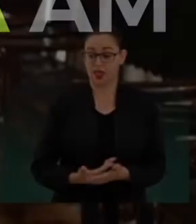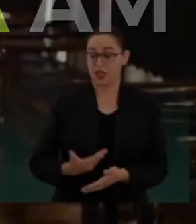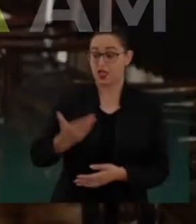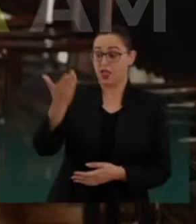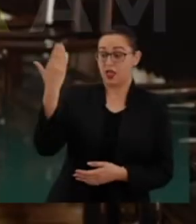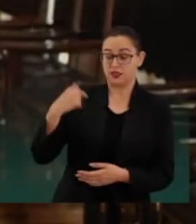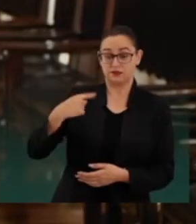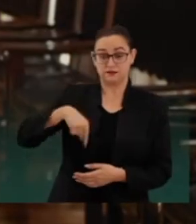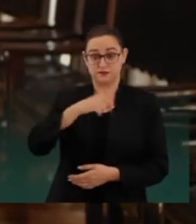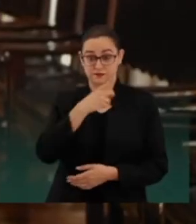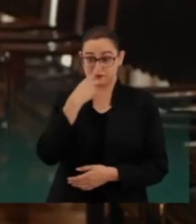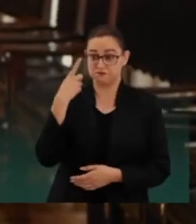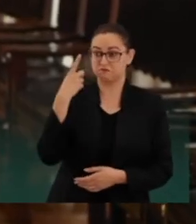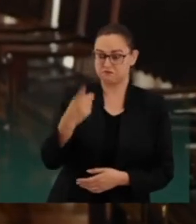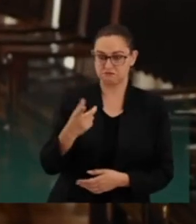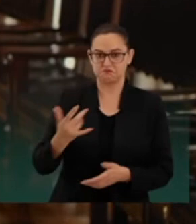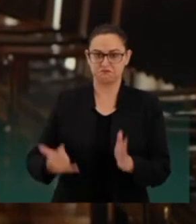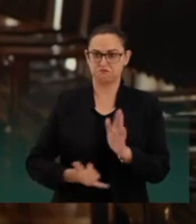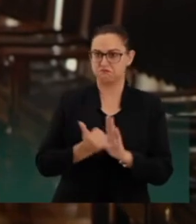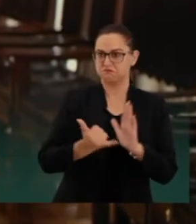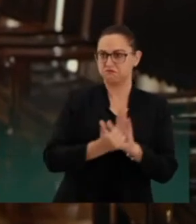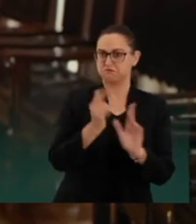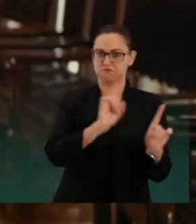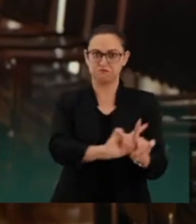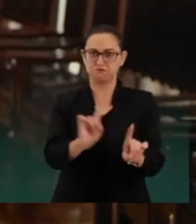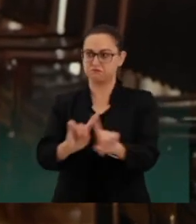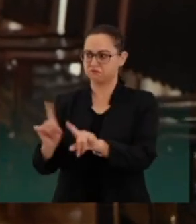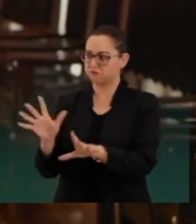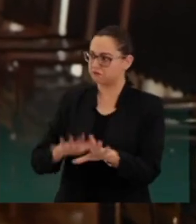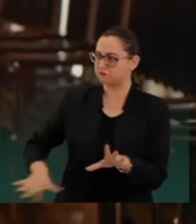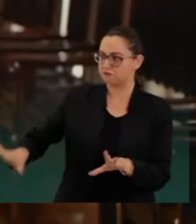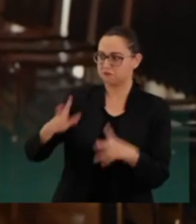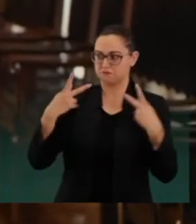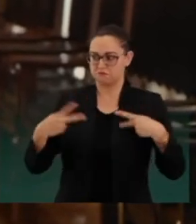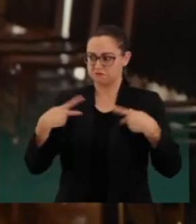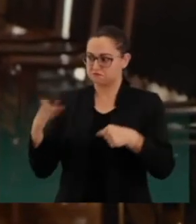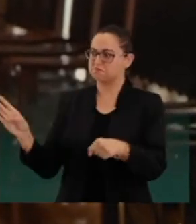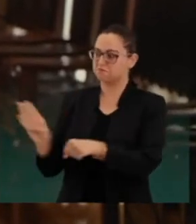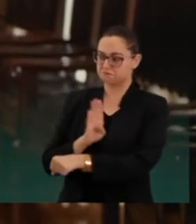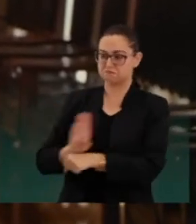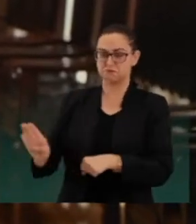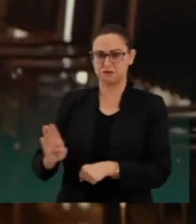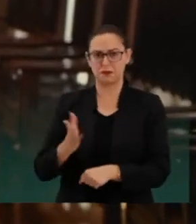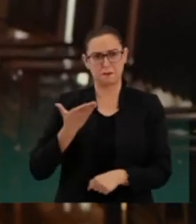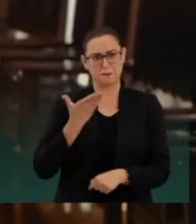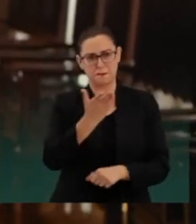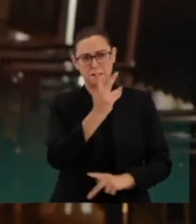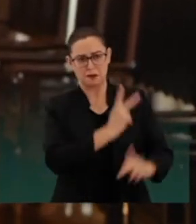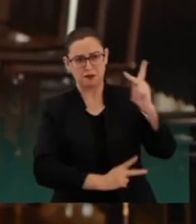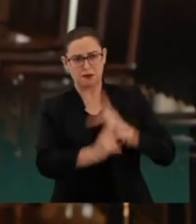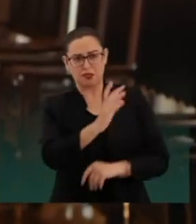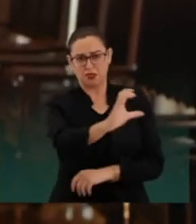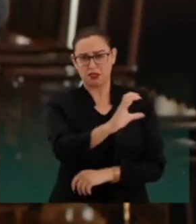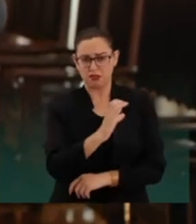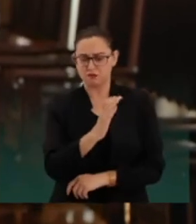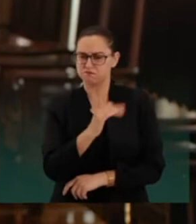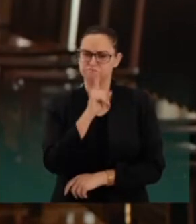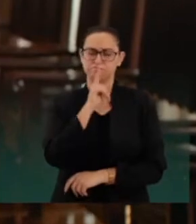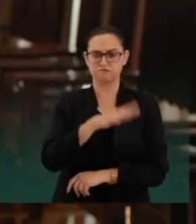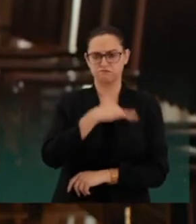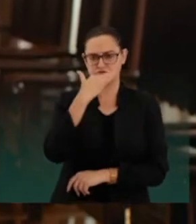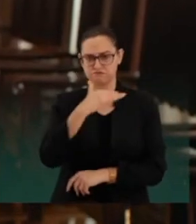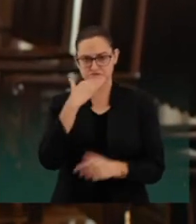Dijimos que íbamos a construir grandes obras en beneficio del pueblo sin contratar deuda, evitando la